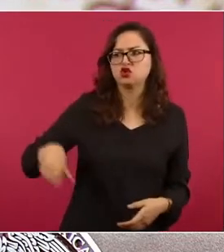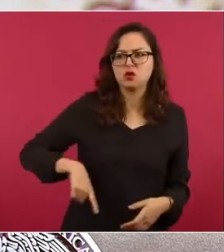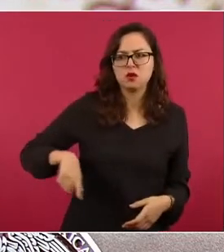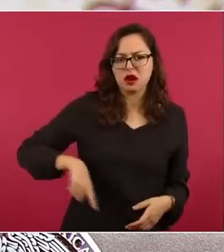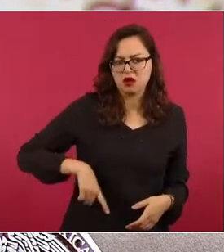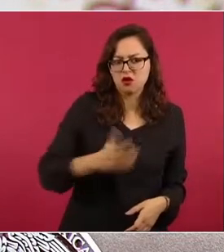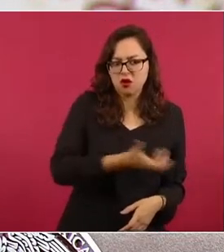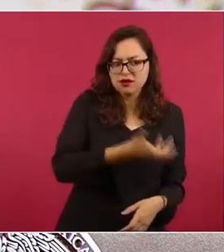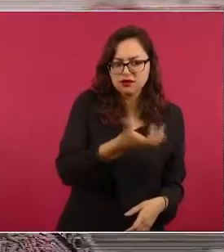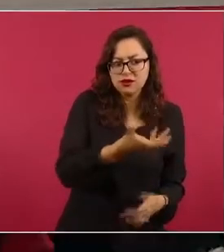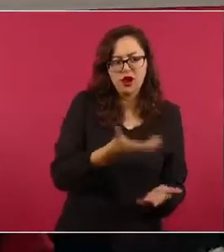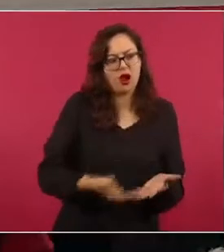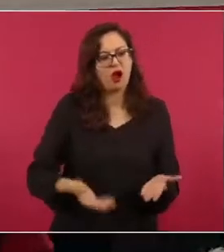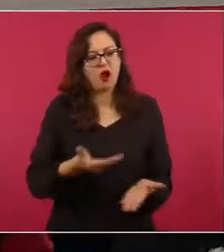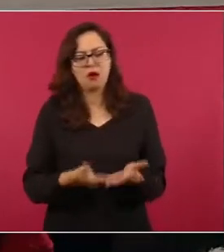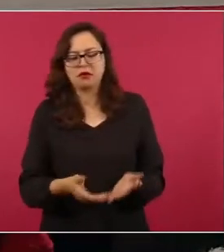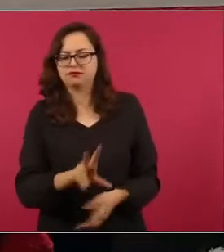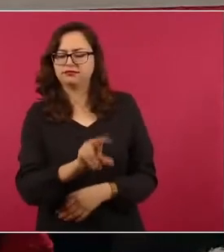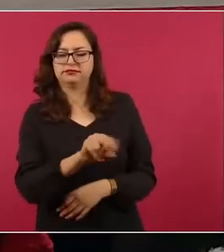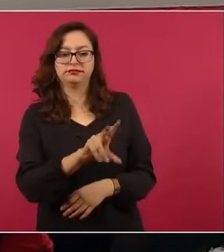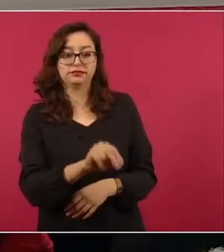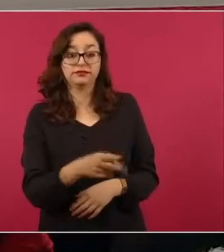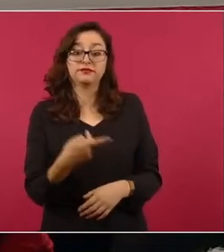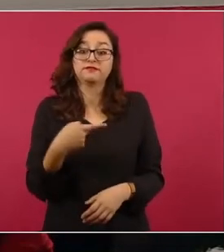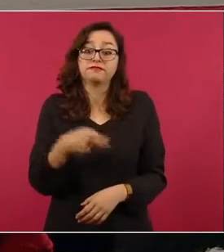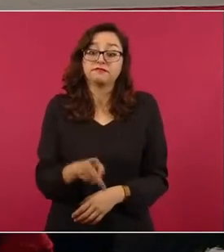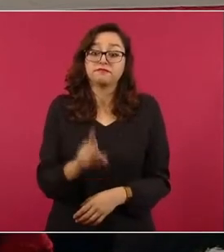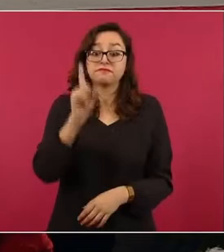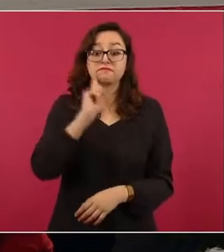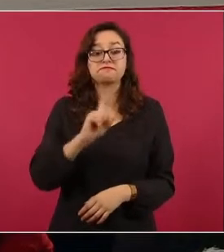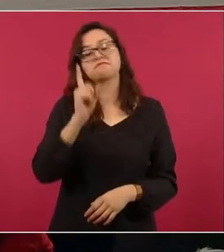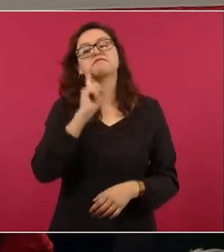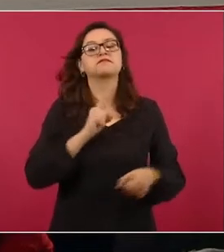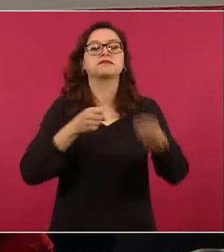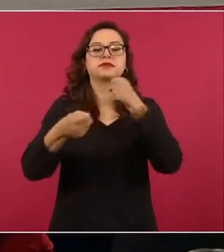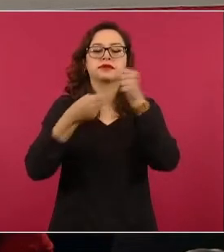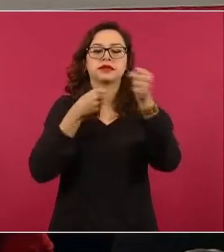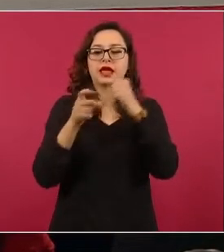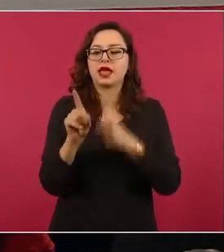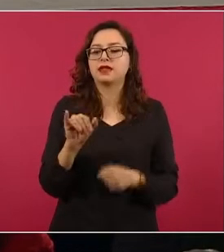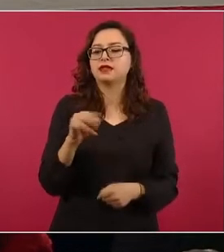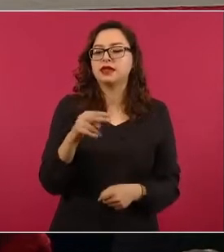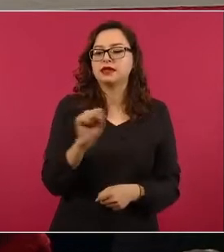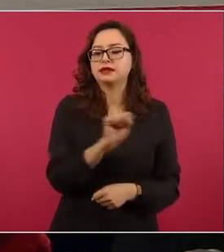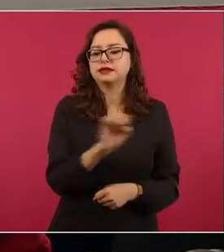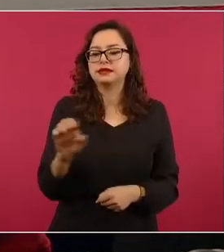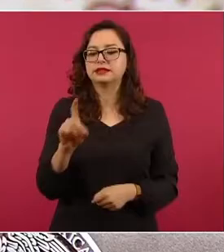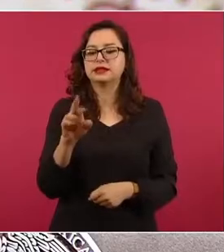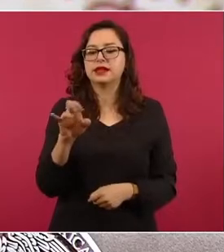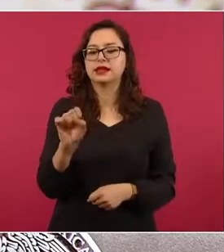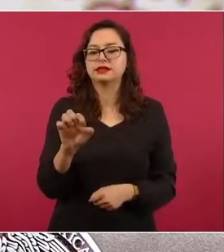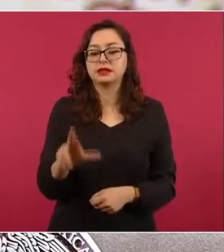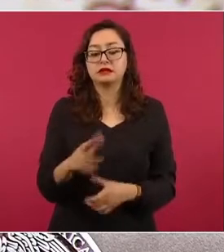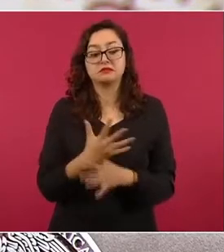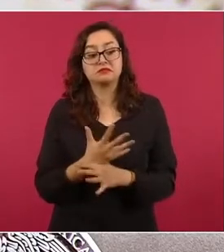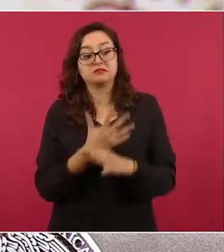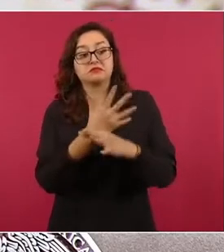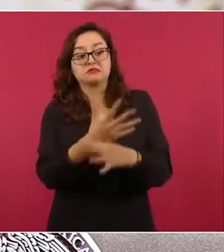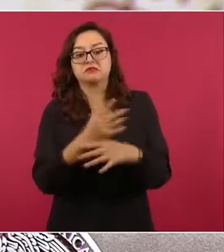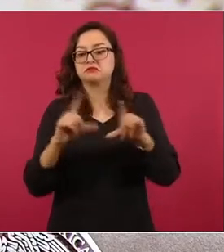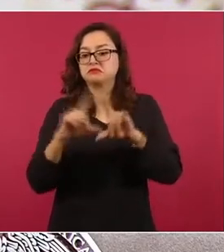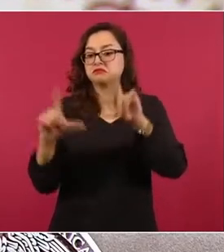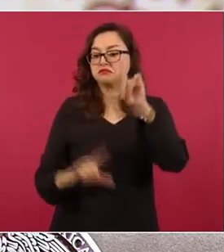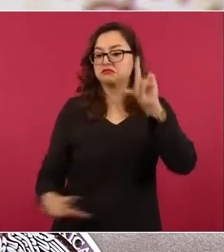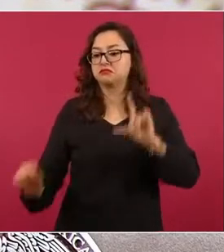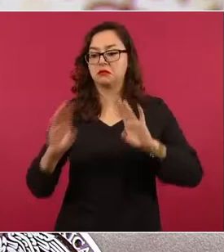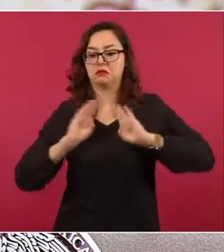Dreses no paran a hablar de una supuesta militarización. El 19 de agosto de 2022, la